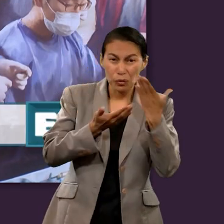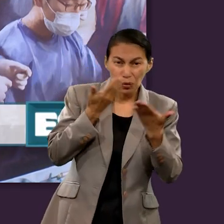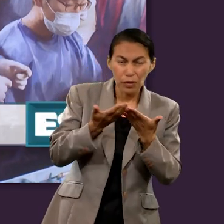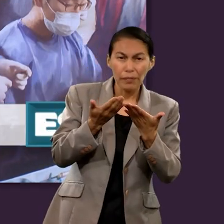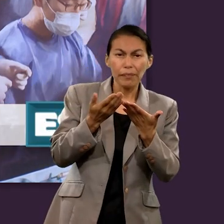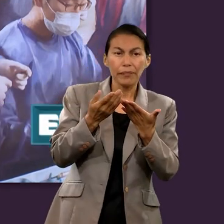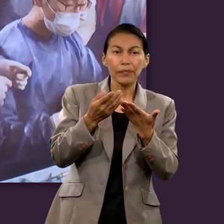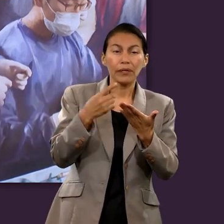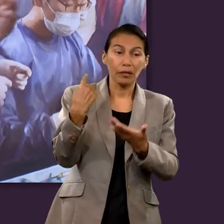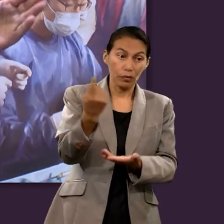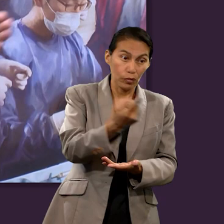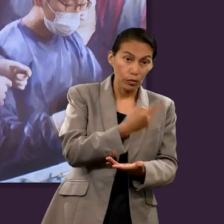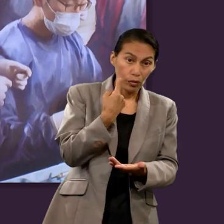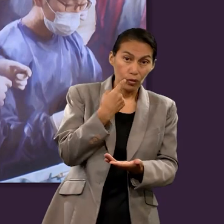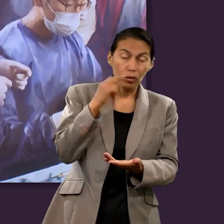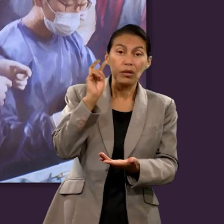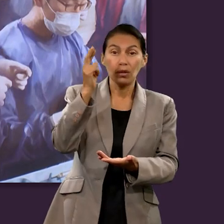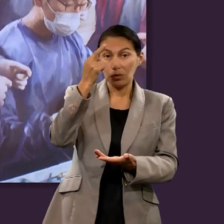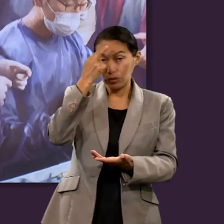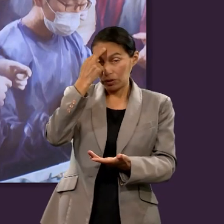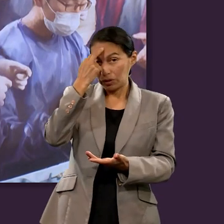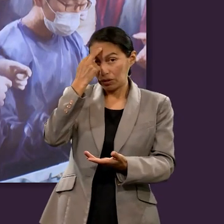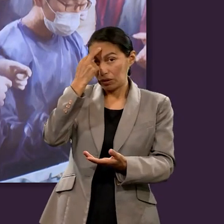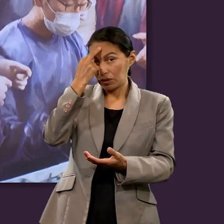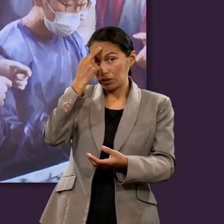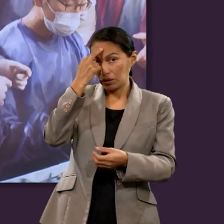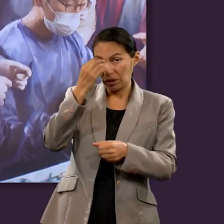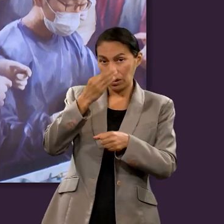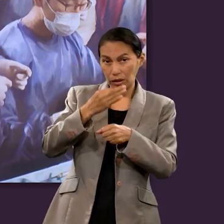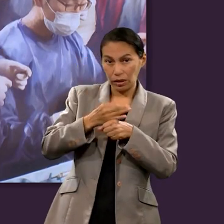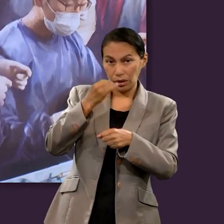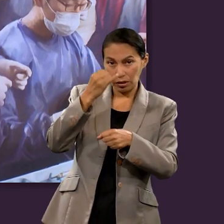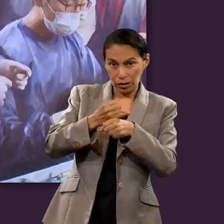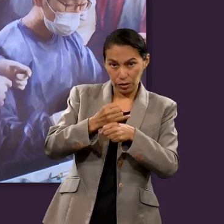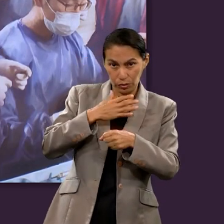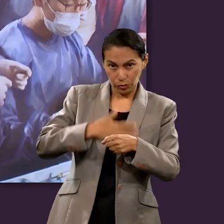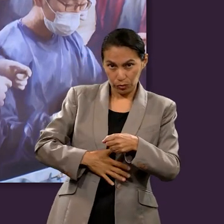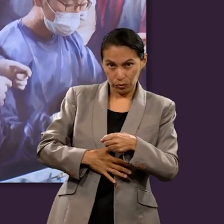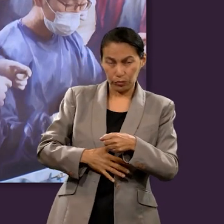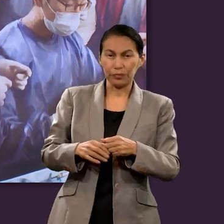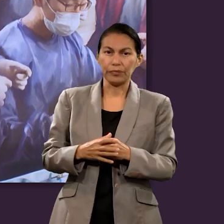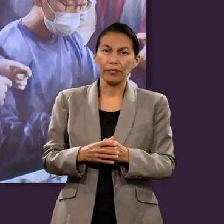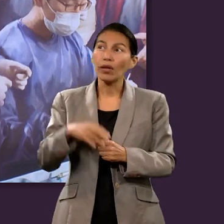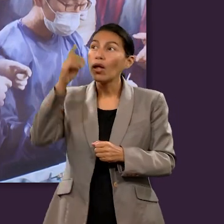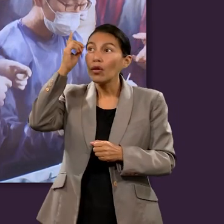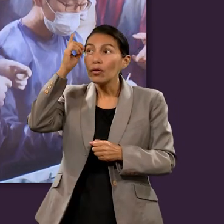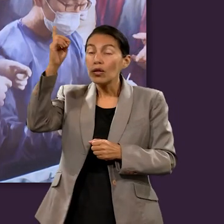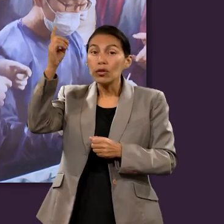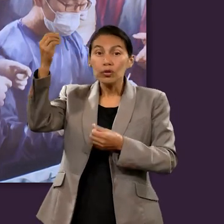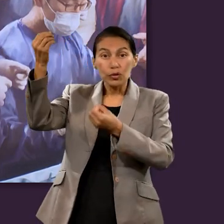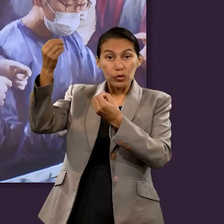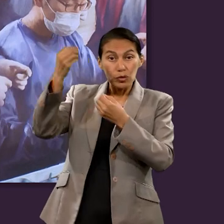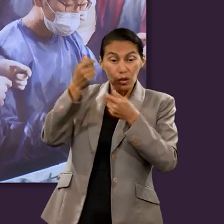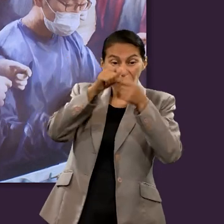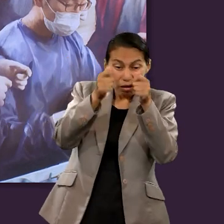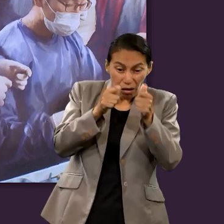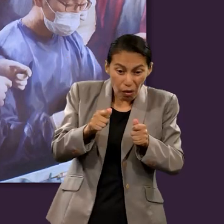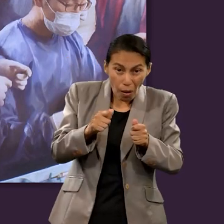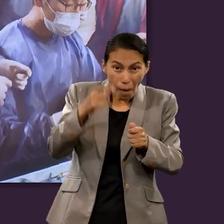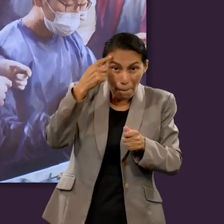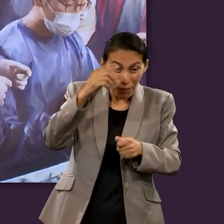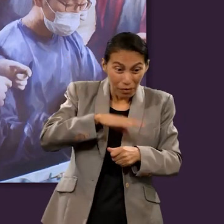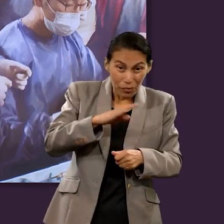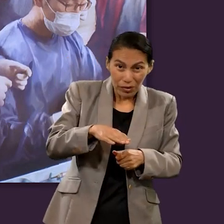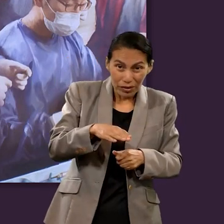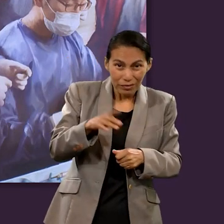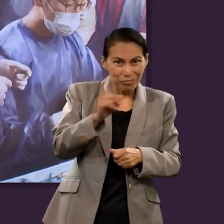de la muerte que hemos estado estudiando hasta ahora debemos reconocer que es inherentemente injusto en otras palabras